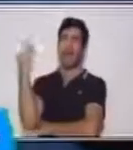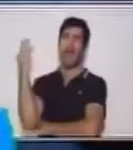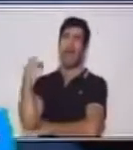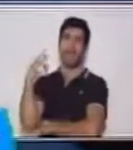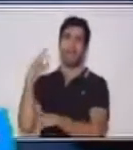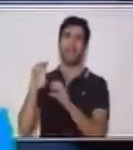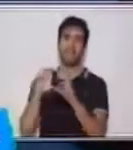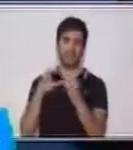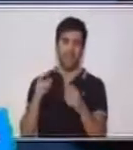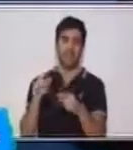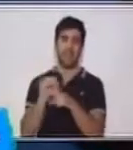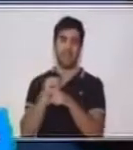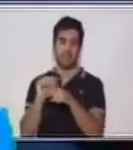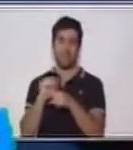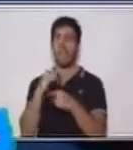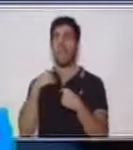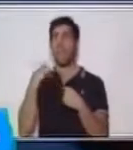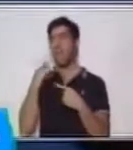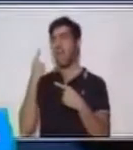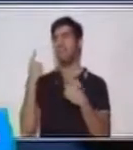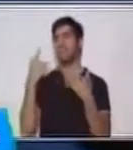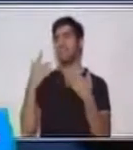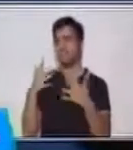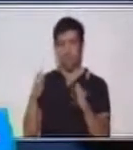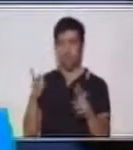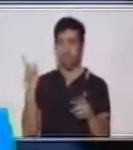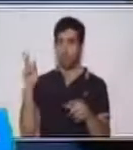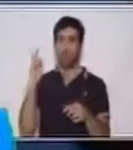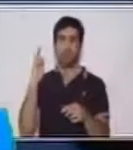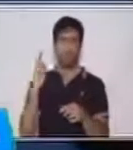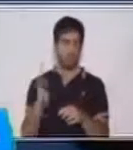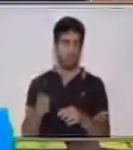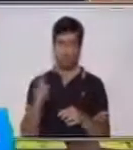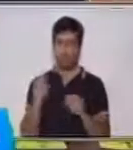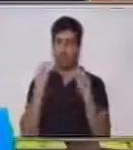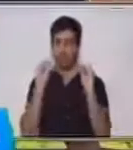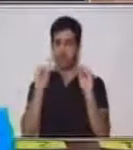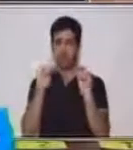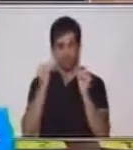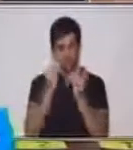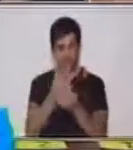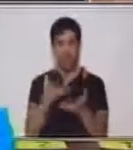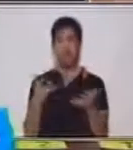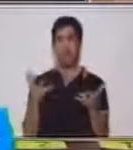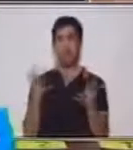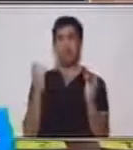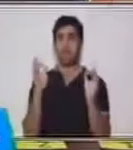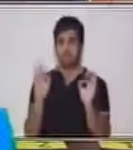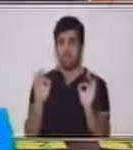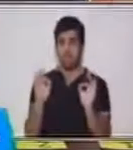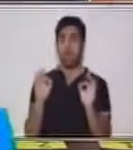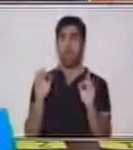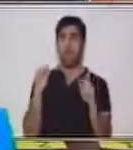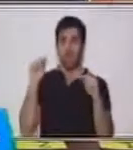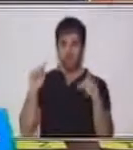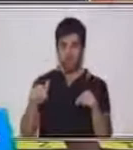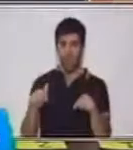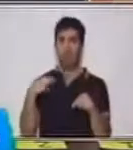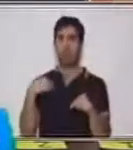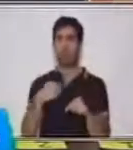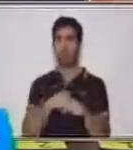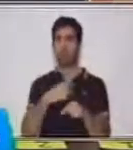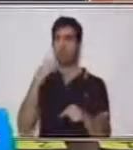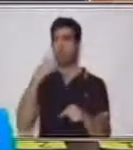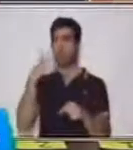maestros en sus aulas, porque este tema siempre lo trabajamos. Ahora vamos a ver algunas reglas, algunos aspectos